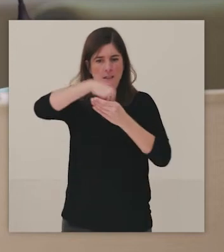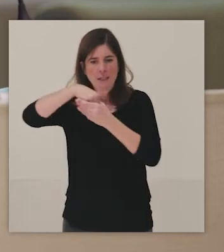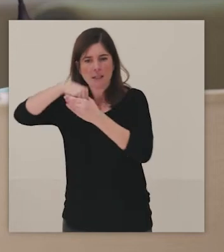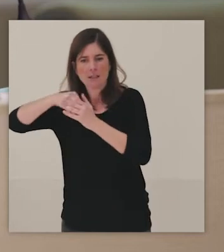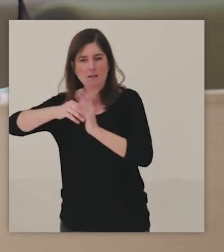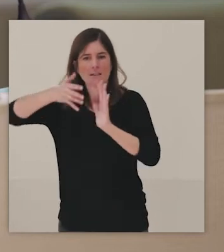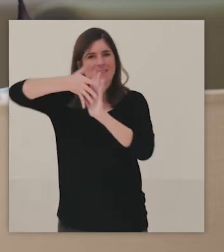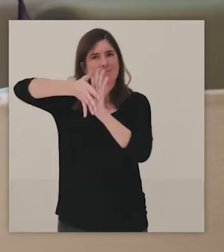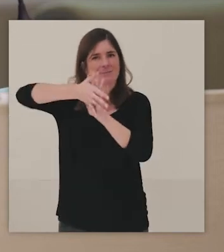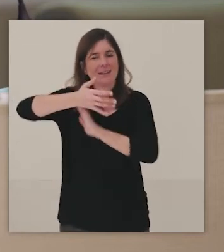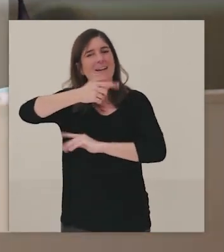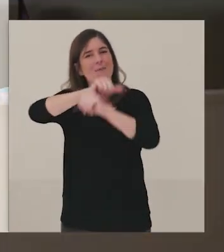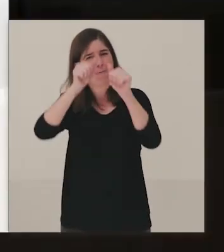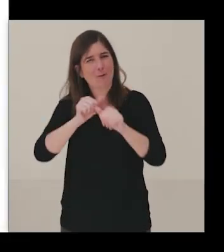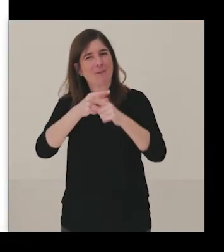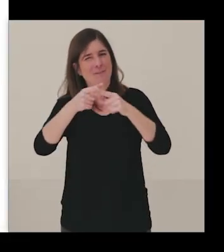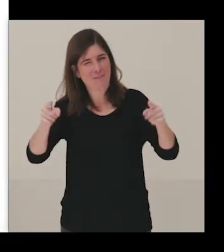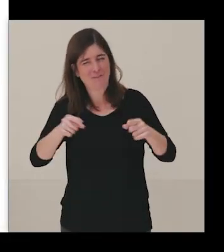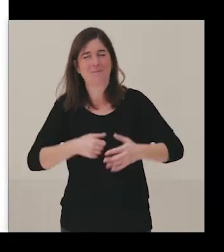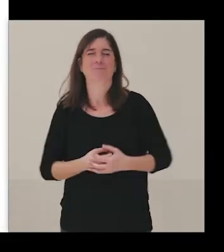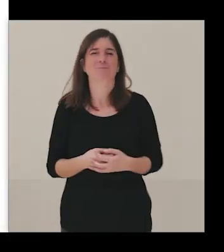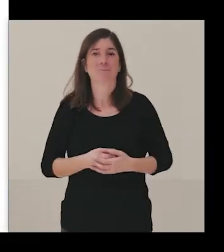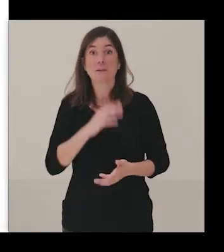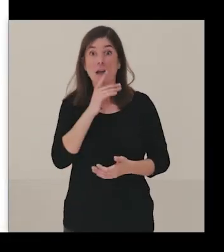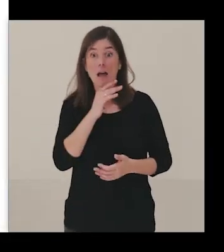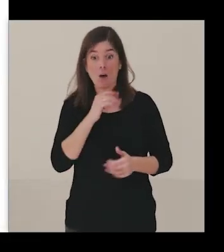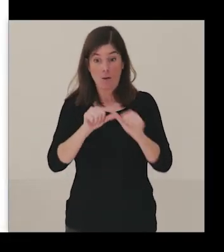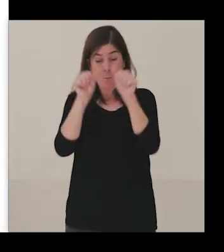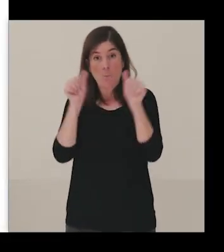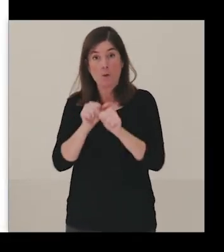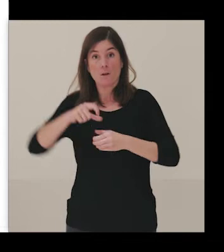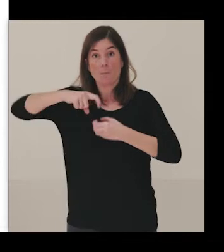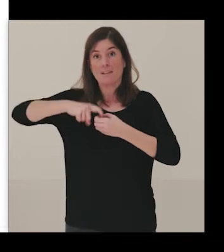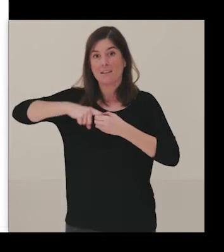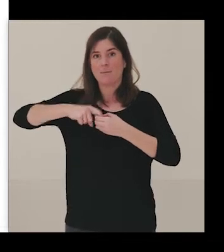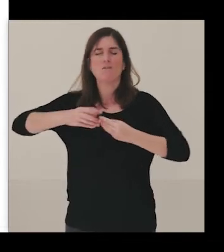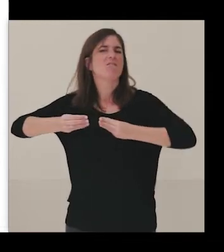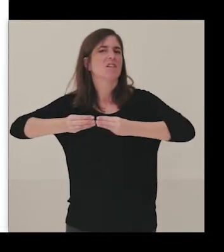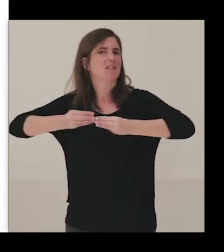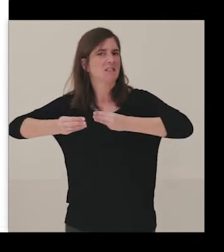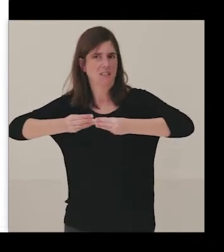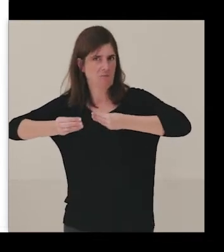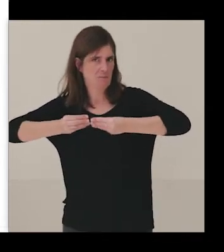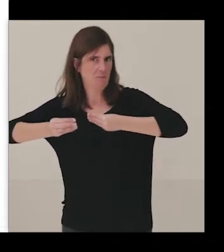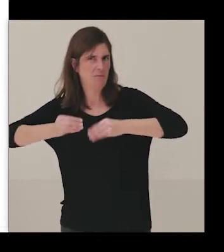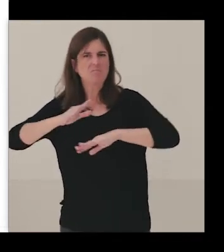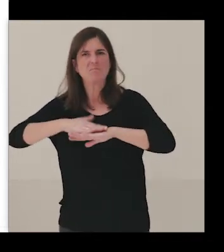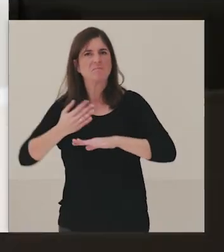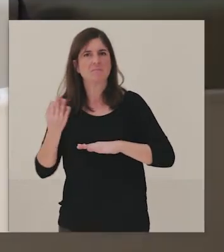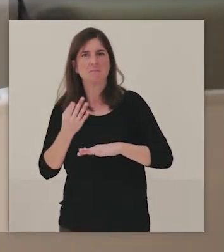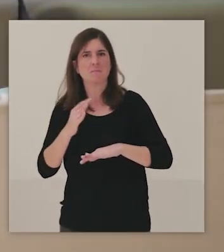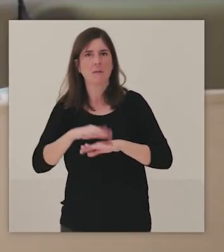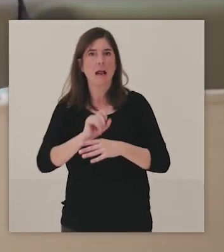contenidos y a nuestras colecciones. Y ahora mismo estamos en un modelo de participación flexible, como veis ahí, en el que